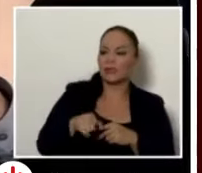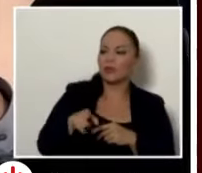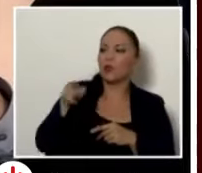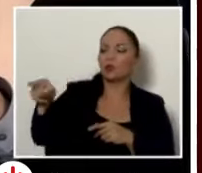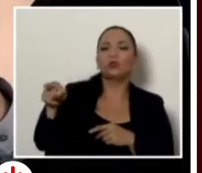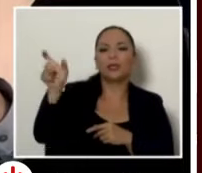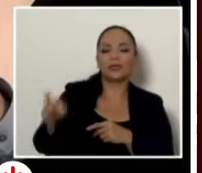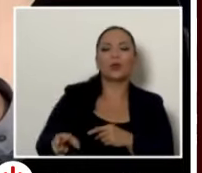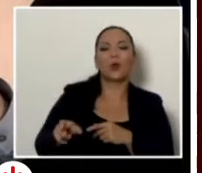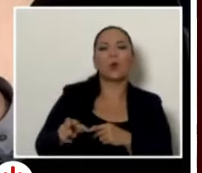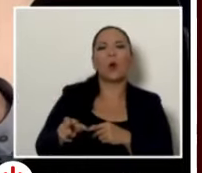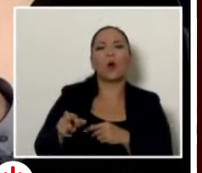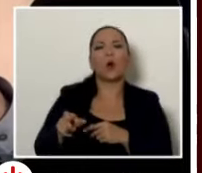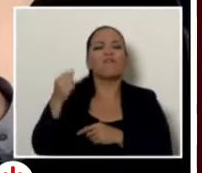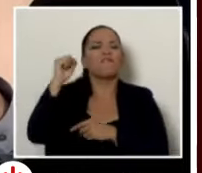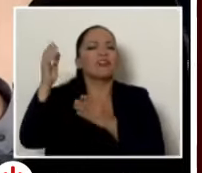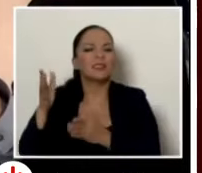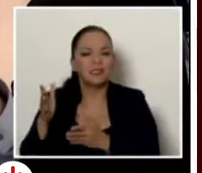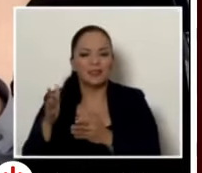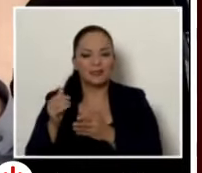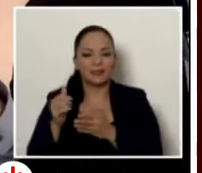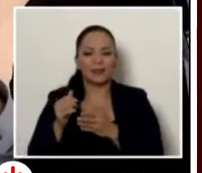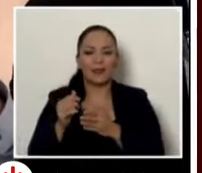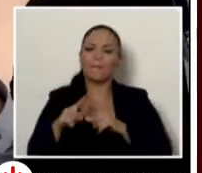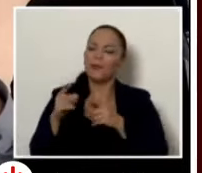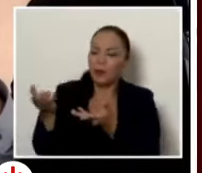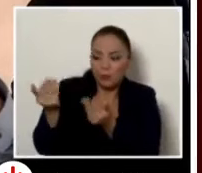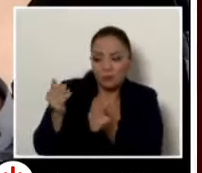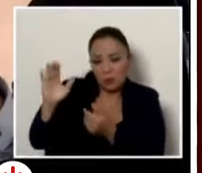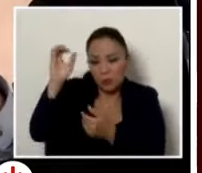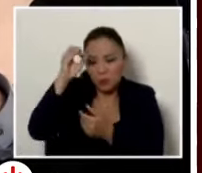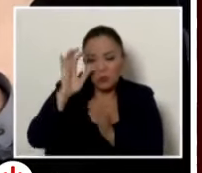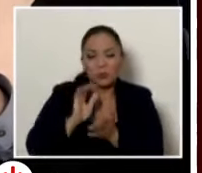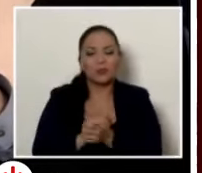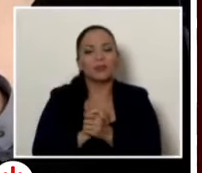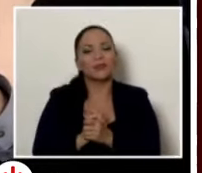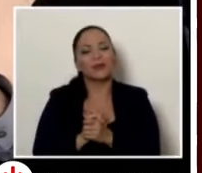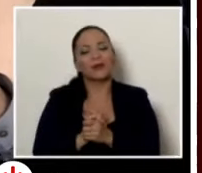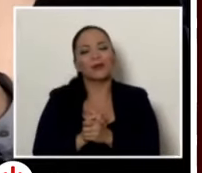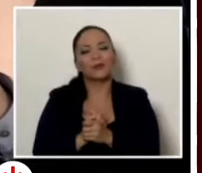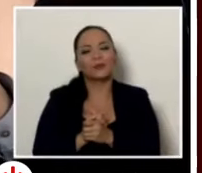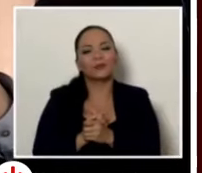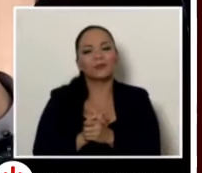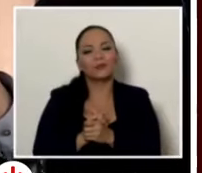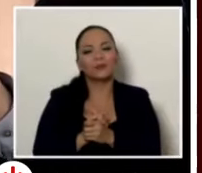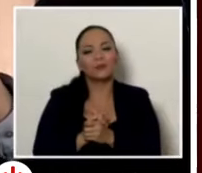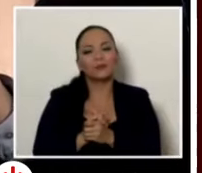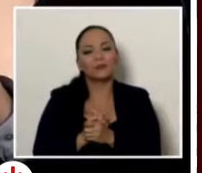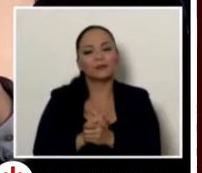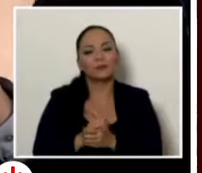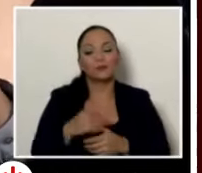quisiera un comentario suyo acerca del particular porque bueno en este caso cuestionarle que investigue algo que pasó en